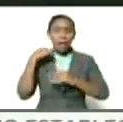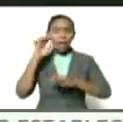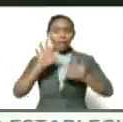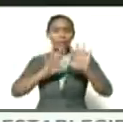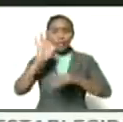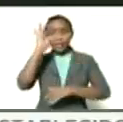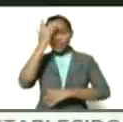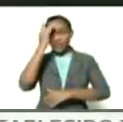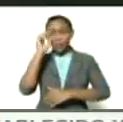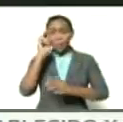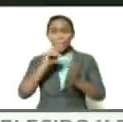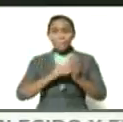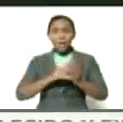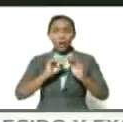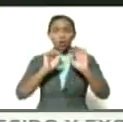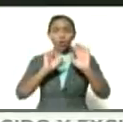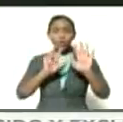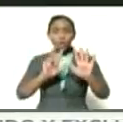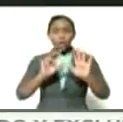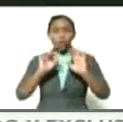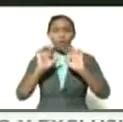febrero de 1819